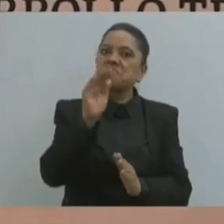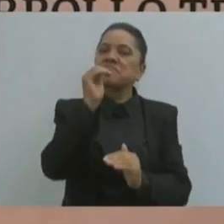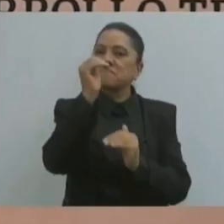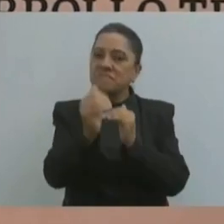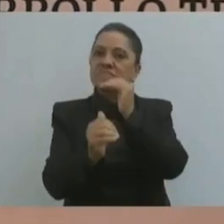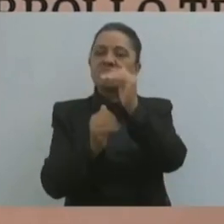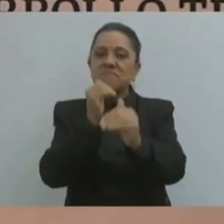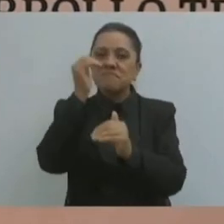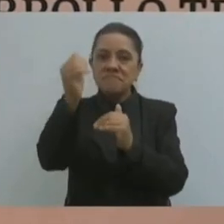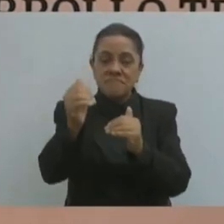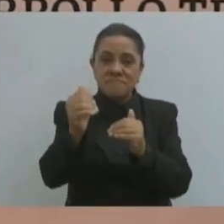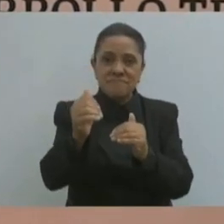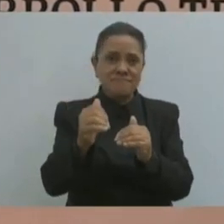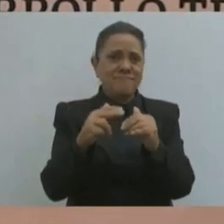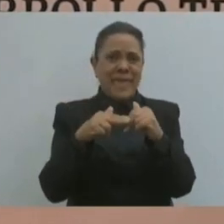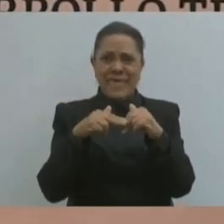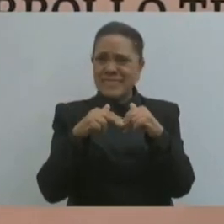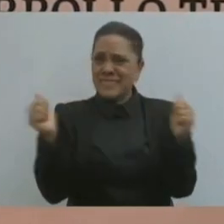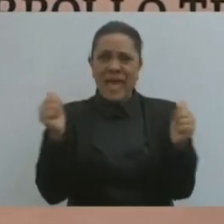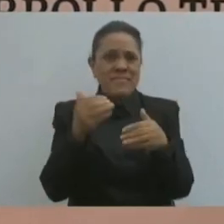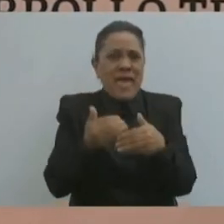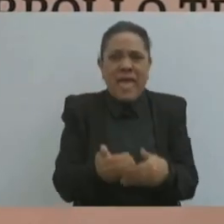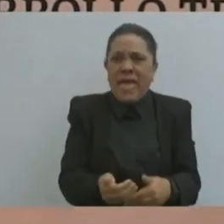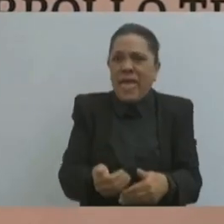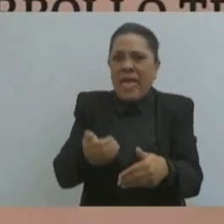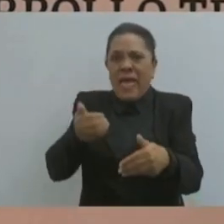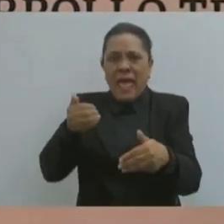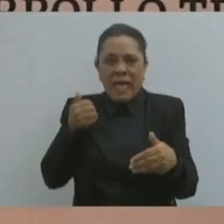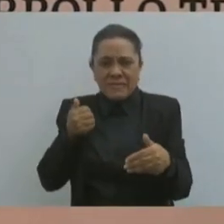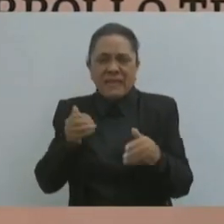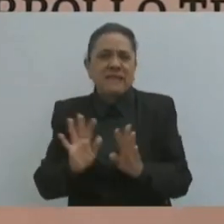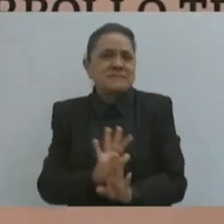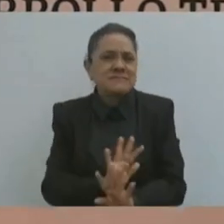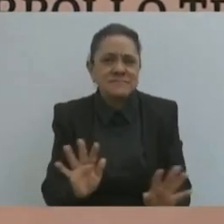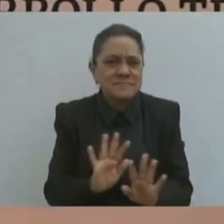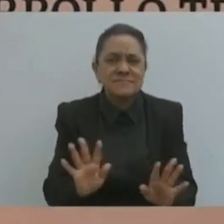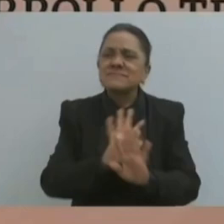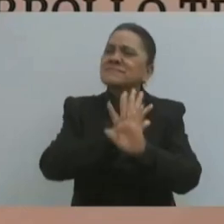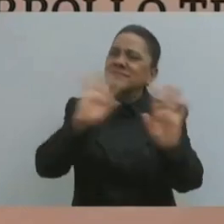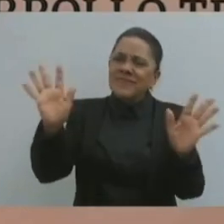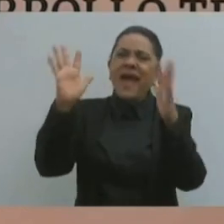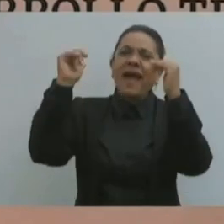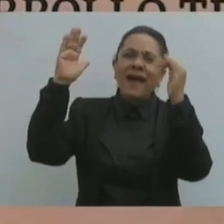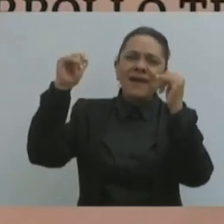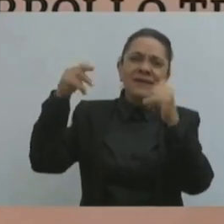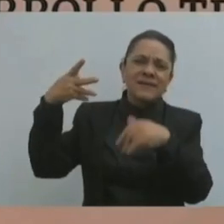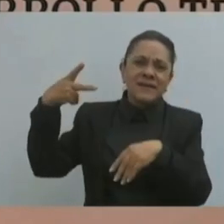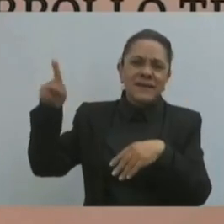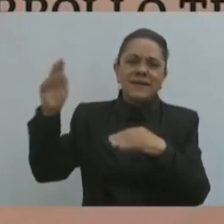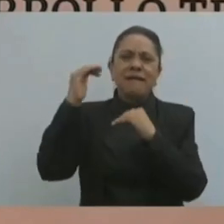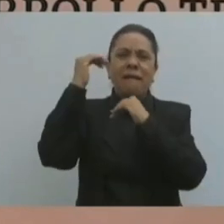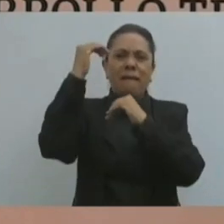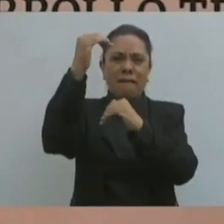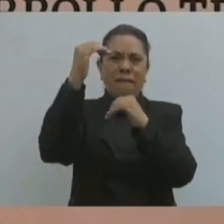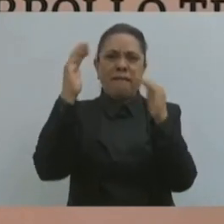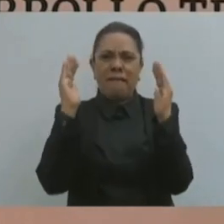No vamos a dar ni un paso atrás, ya que se despidan los conservadores,